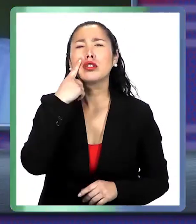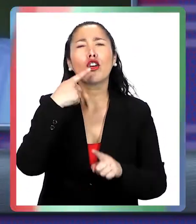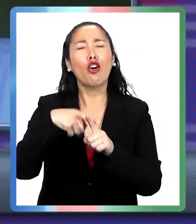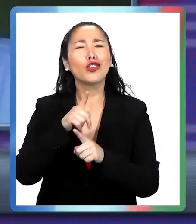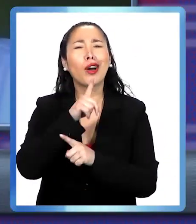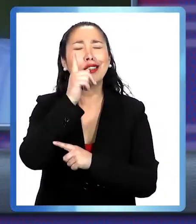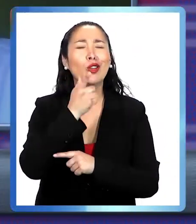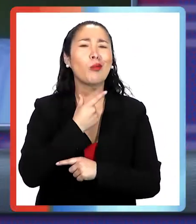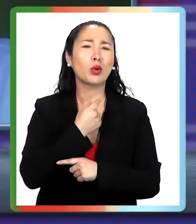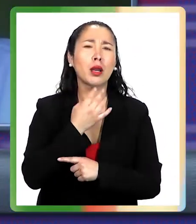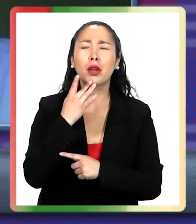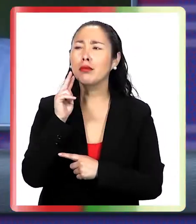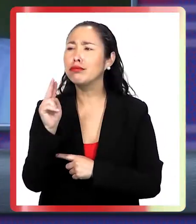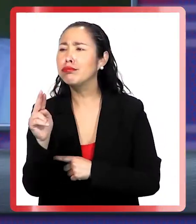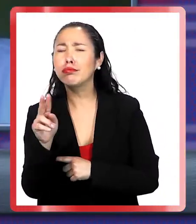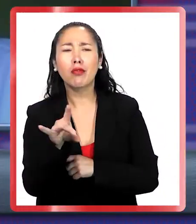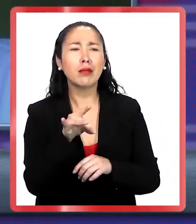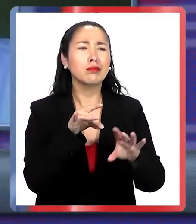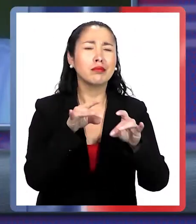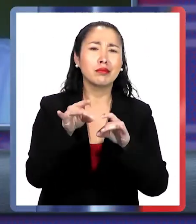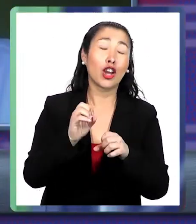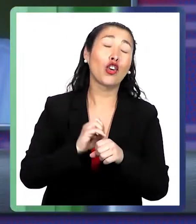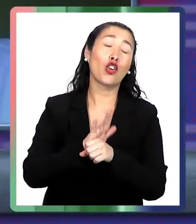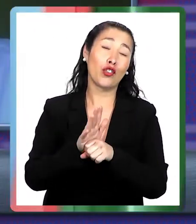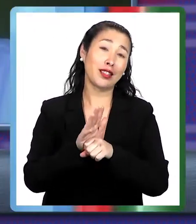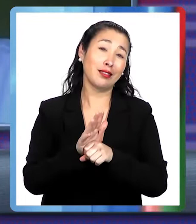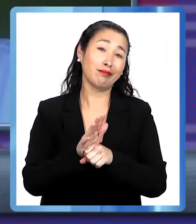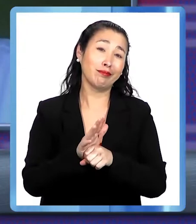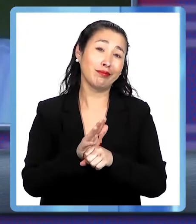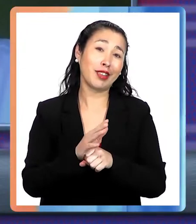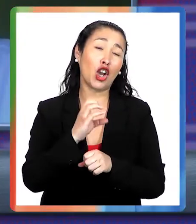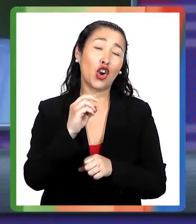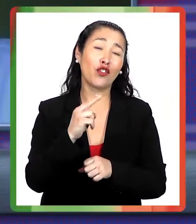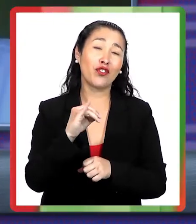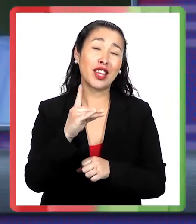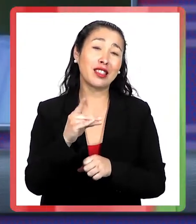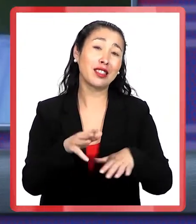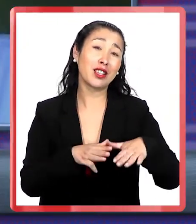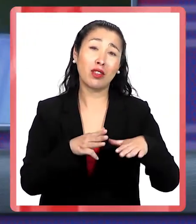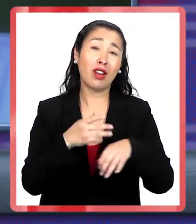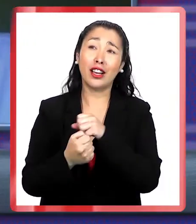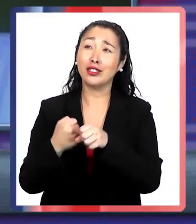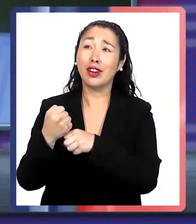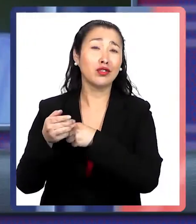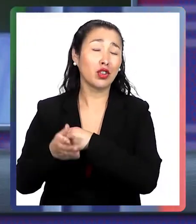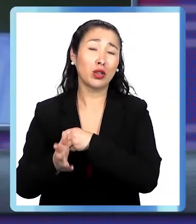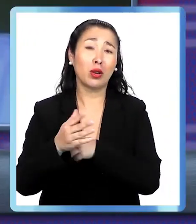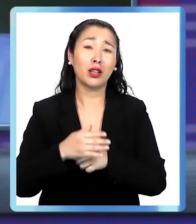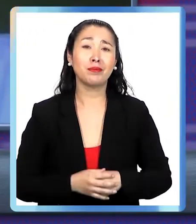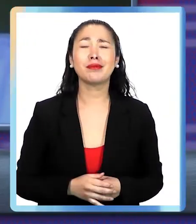hábitos, porque vamos a encontrarnos, ya nos dice, con el COVID-19, el coronavirus, por muchos años, por siempre.